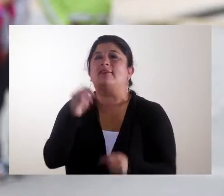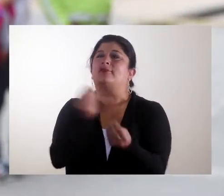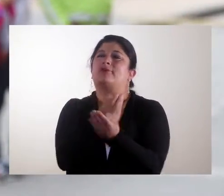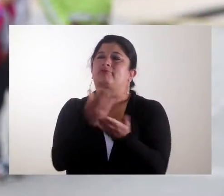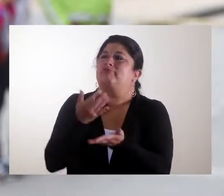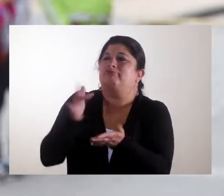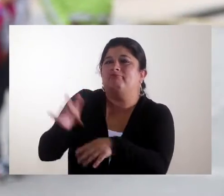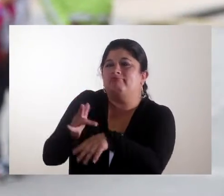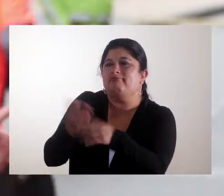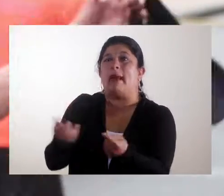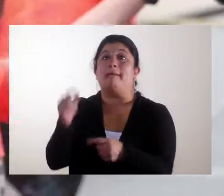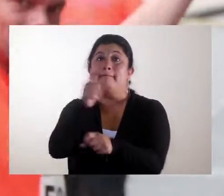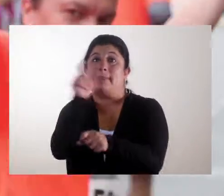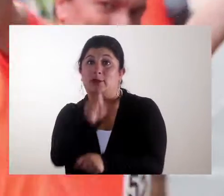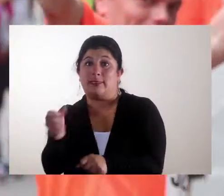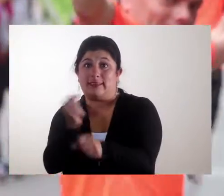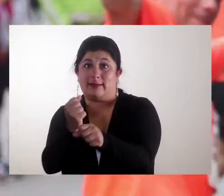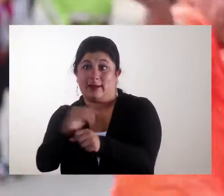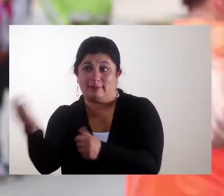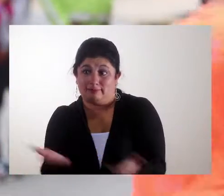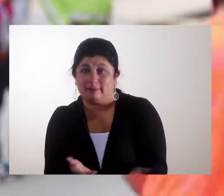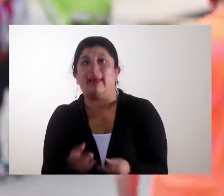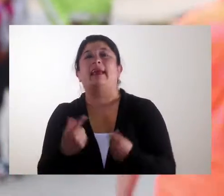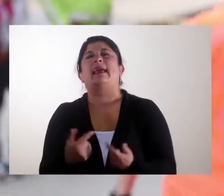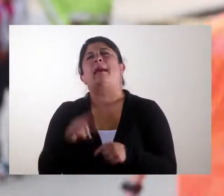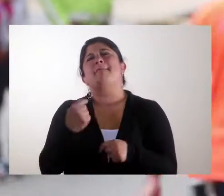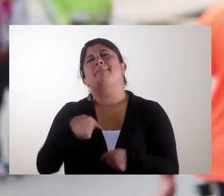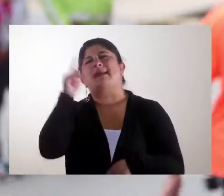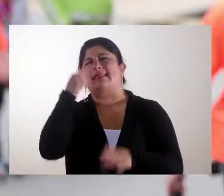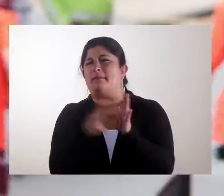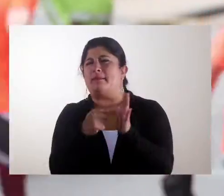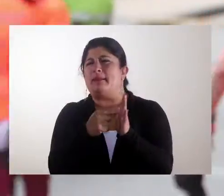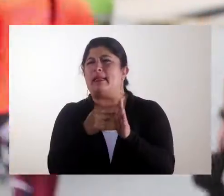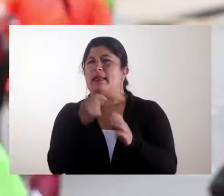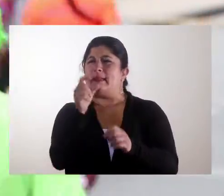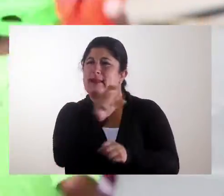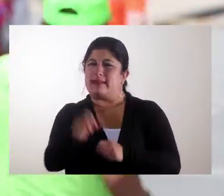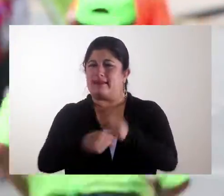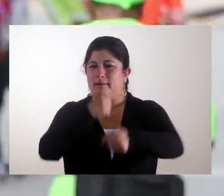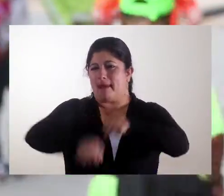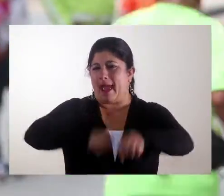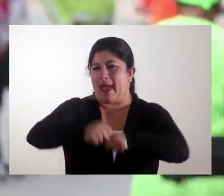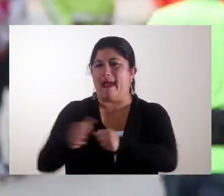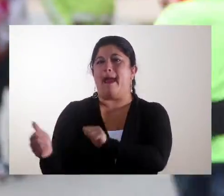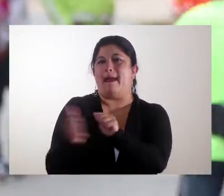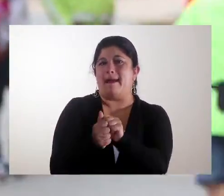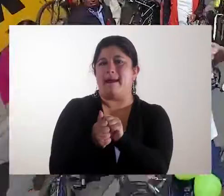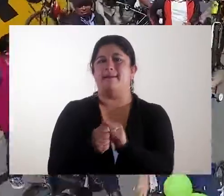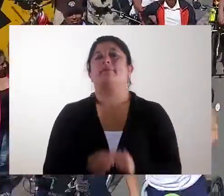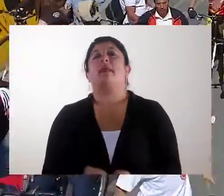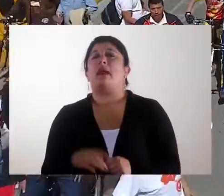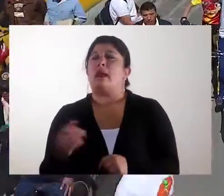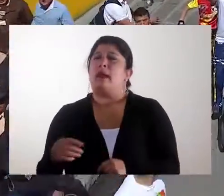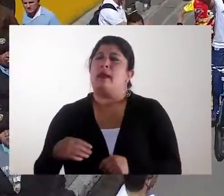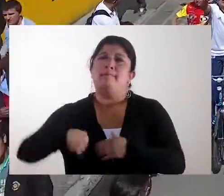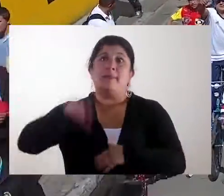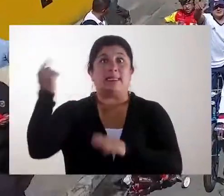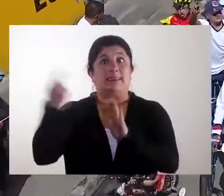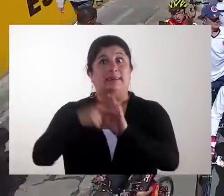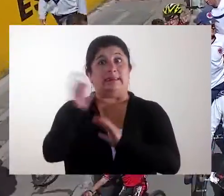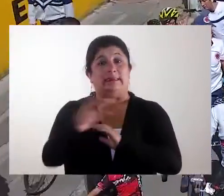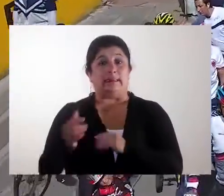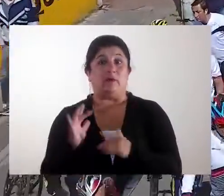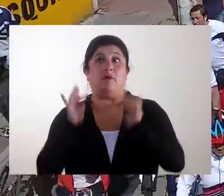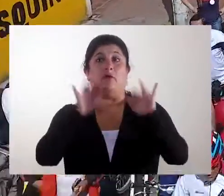a trabajar en bicicleta. Hicimos el lanzamiento en un gran ciclopaseo. Más de mil personas nos acompañaron en bicicleta. Más de mil personas